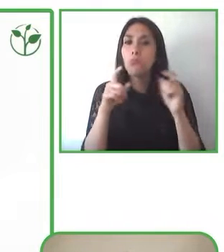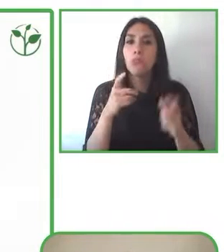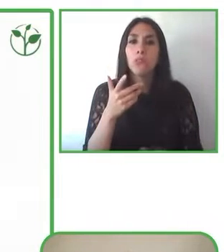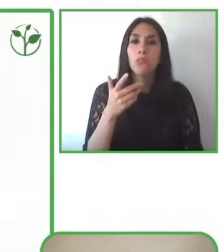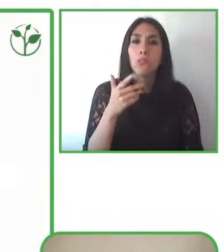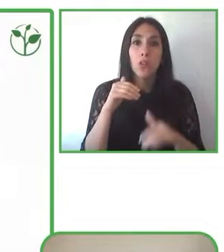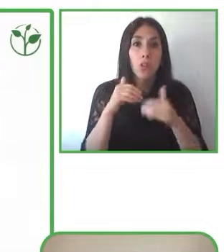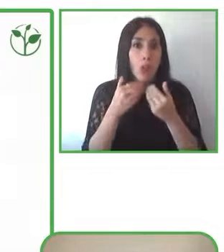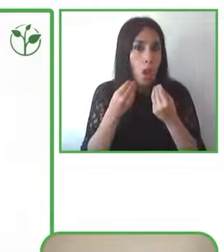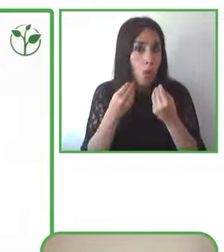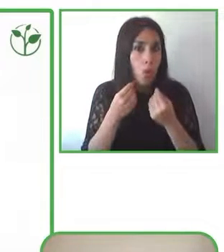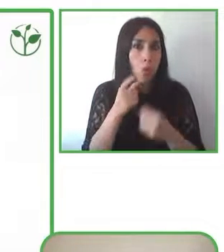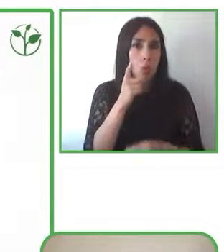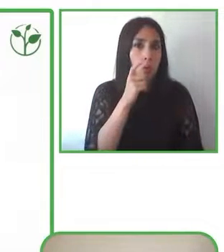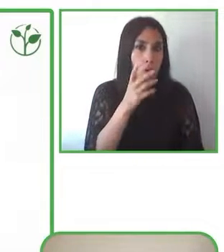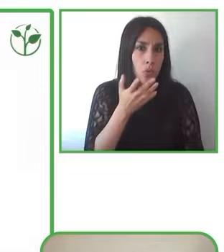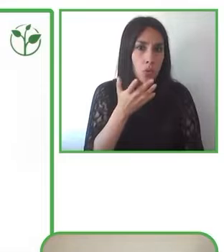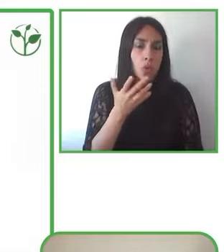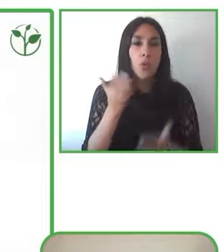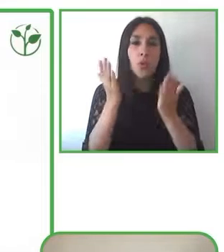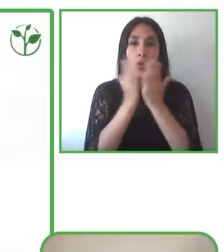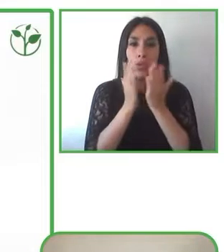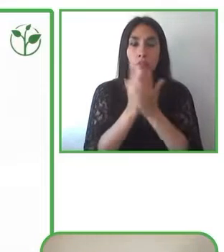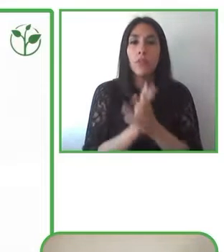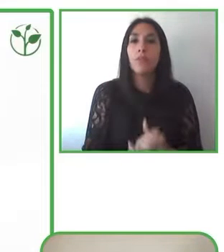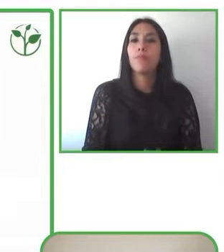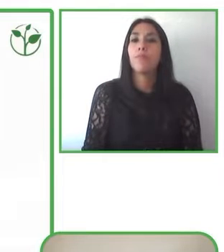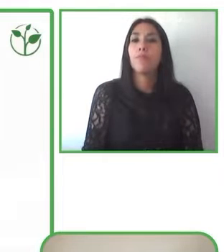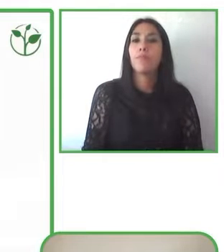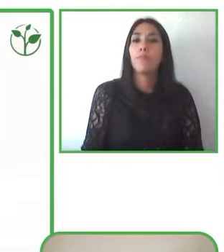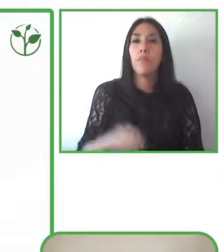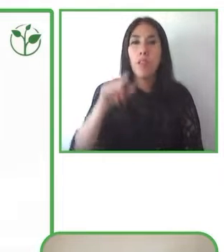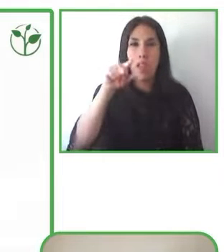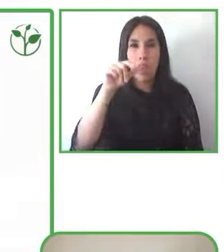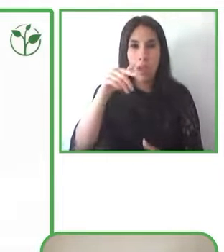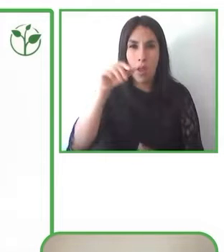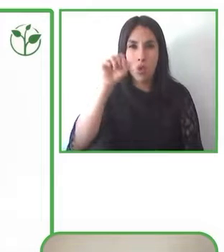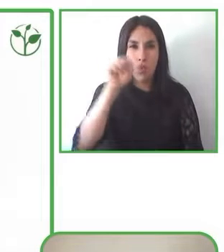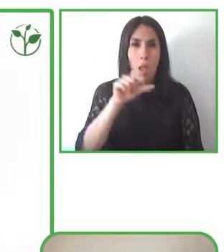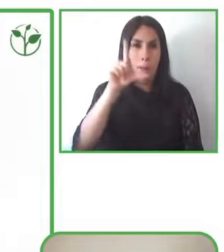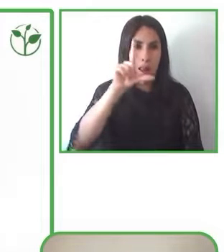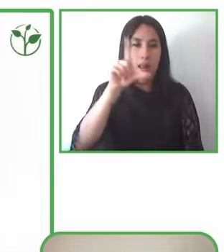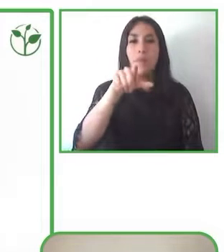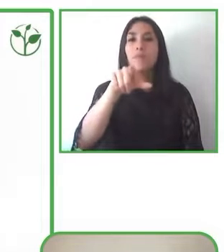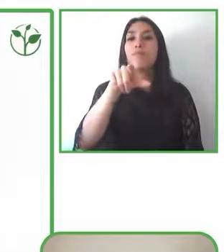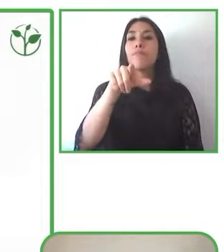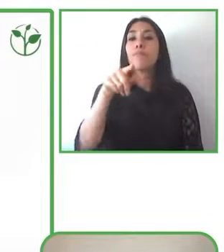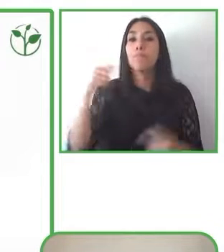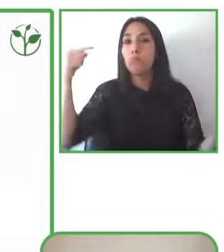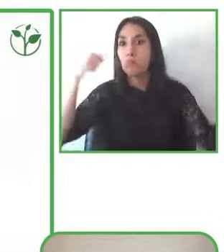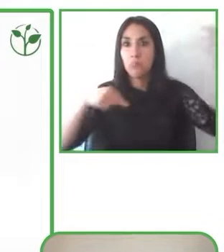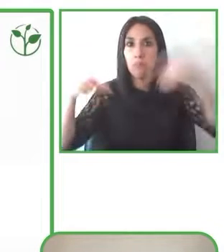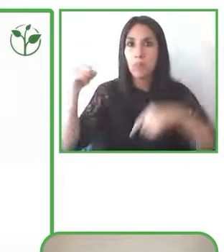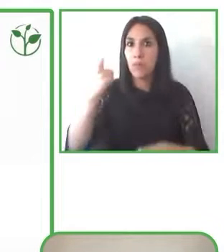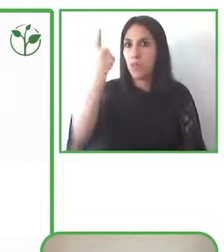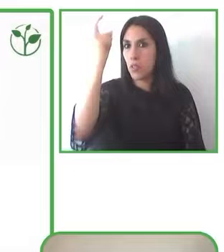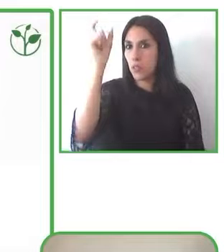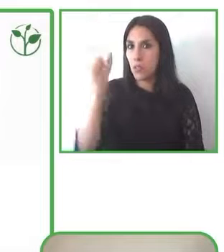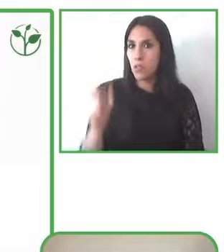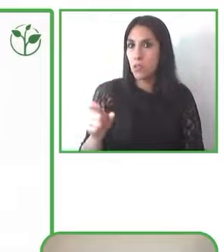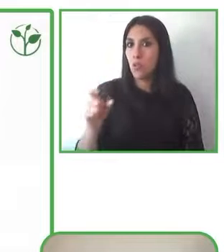los problemas que se encuentra alguien en Colombia son parecidos a los que se encuentra alguien en Perú o que se encuentra alguien en Chile